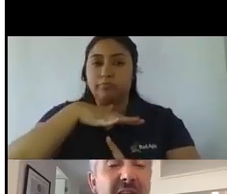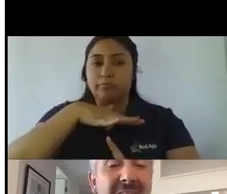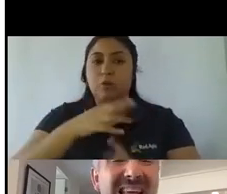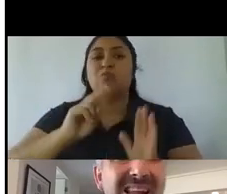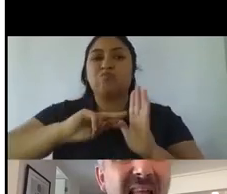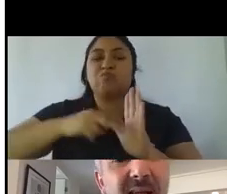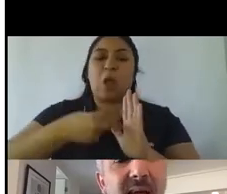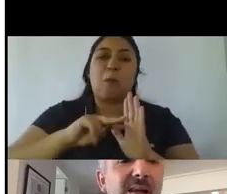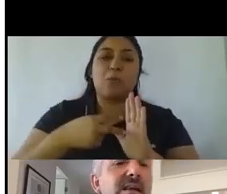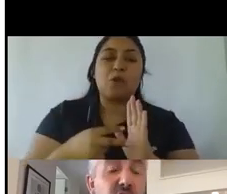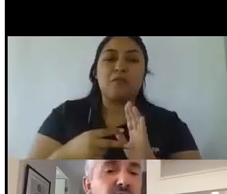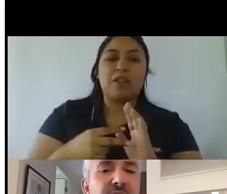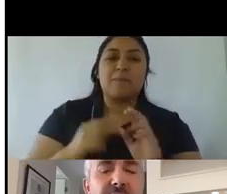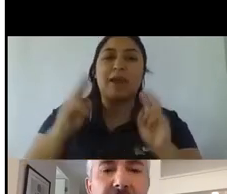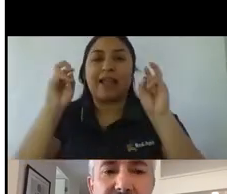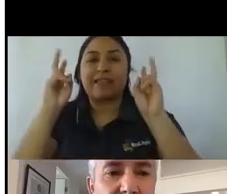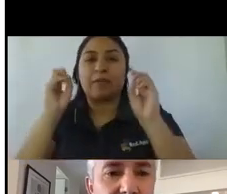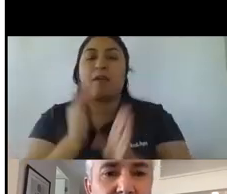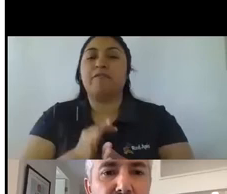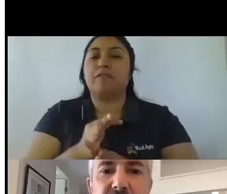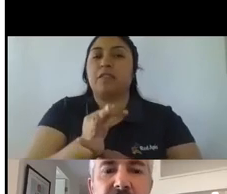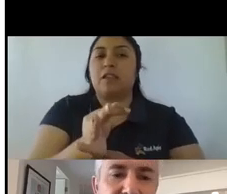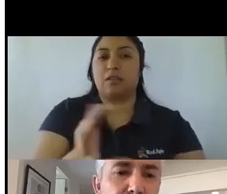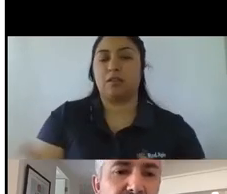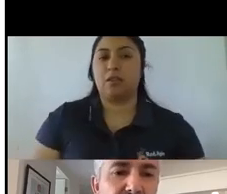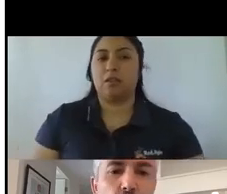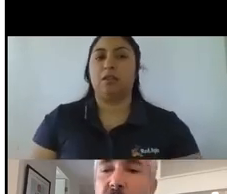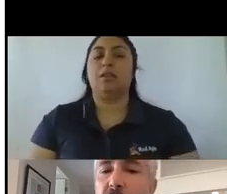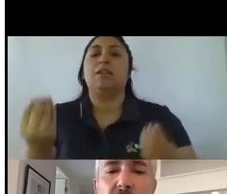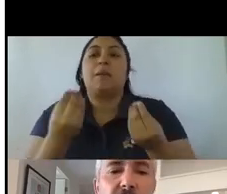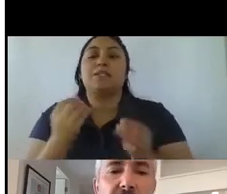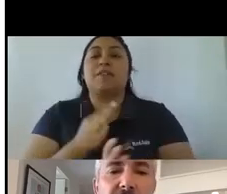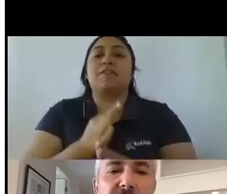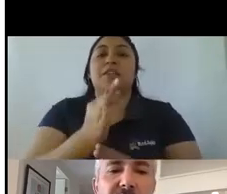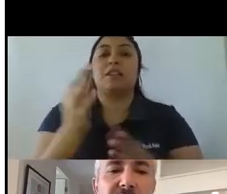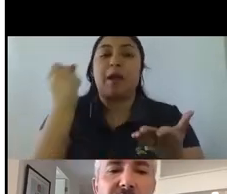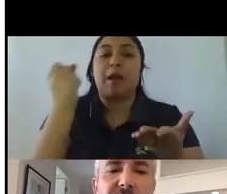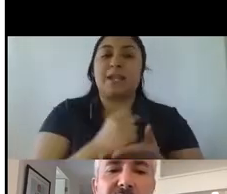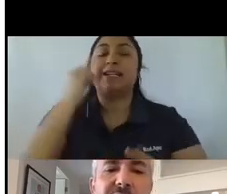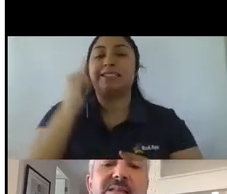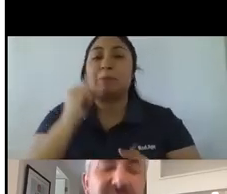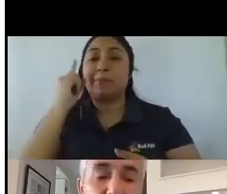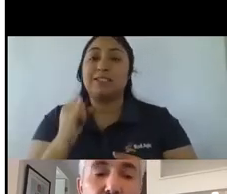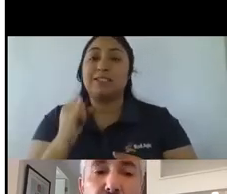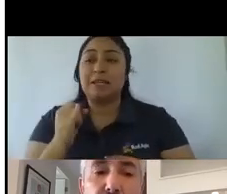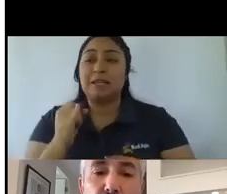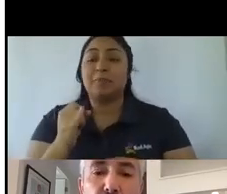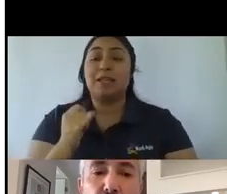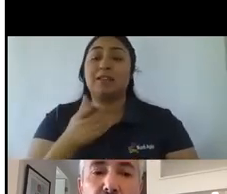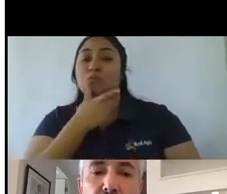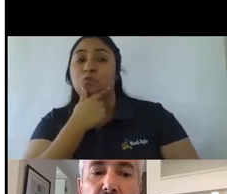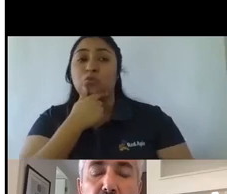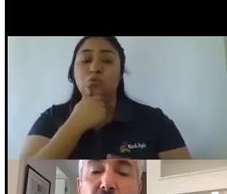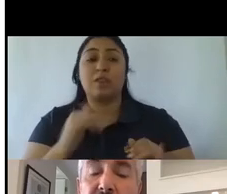respecto a las lealtades y obviamente las lealtades hacia las marcas siempre están en juego y se están construyendo